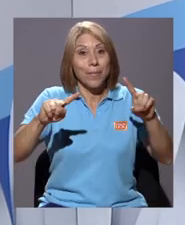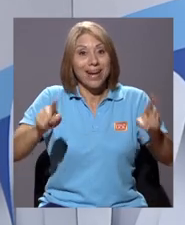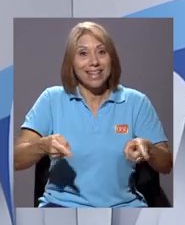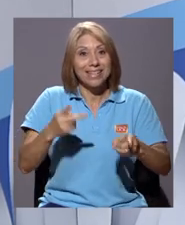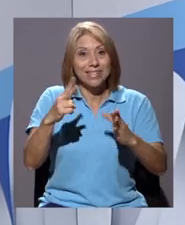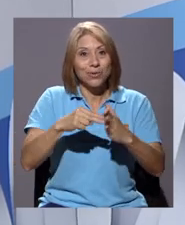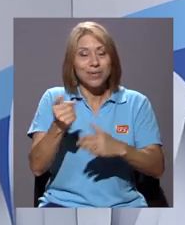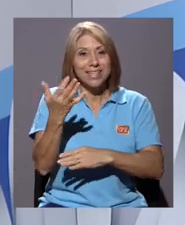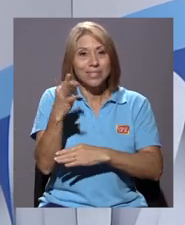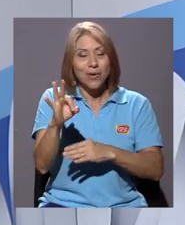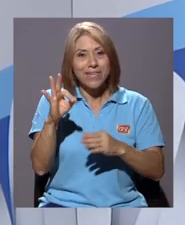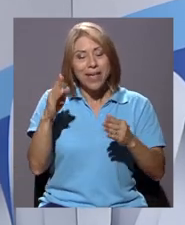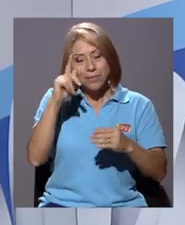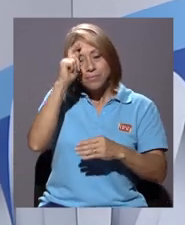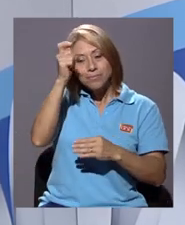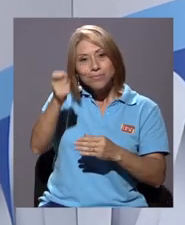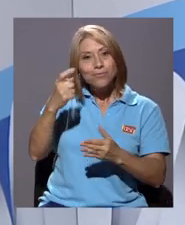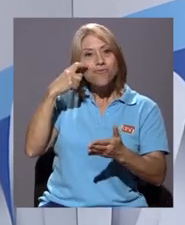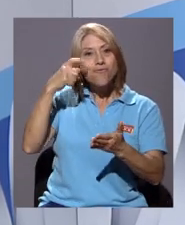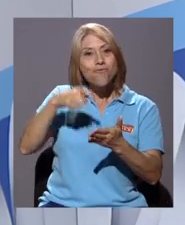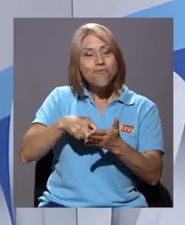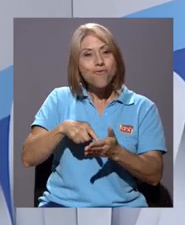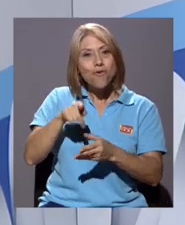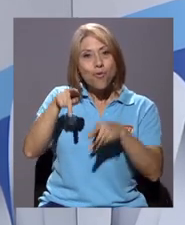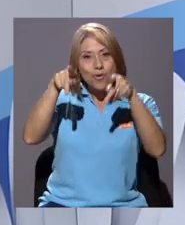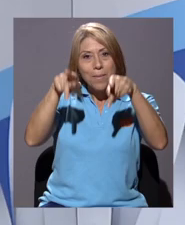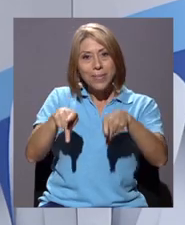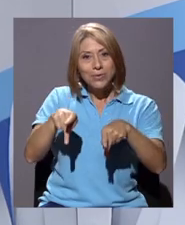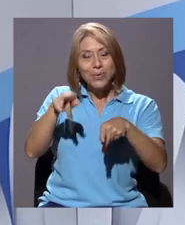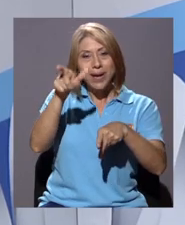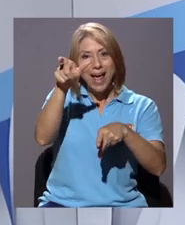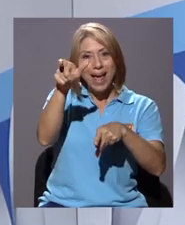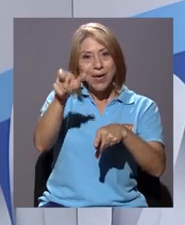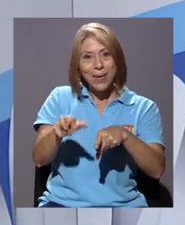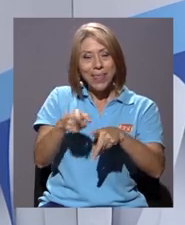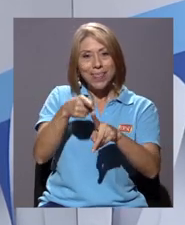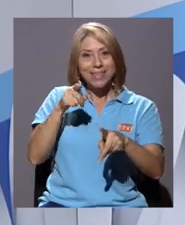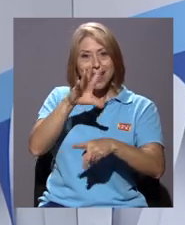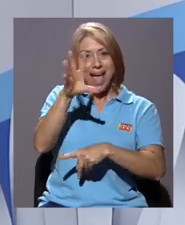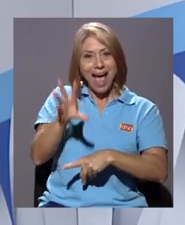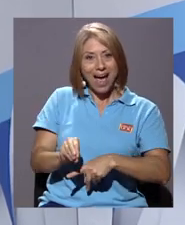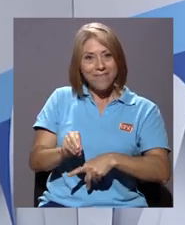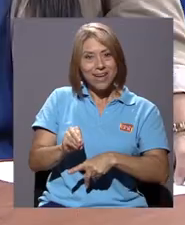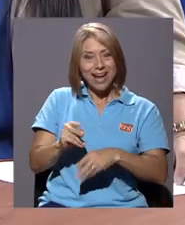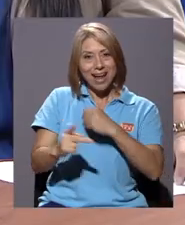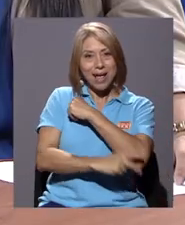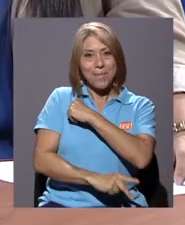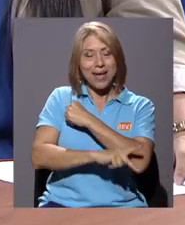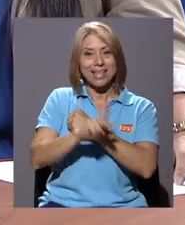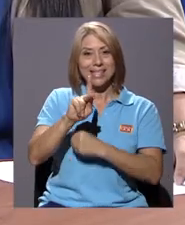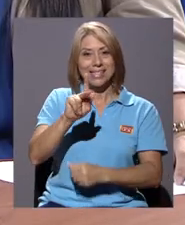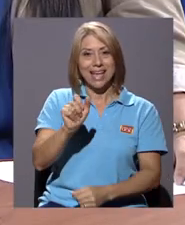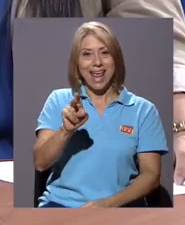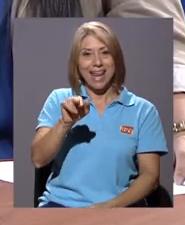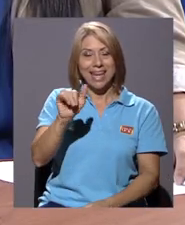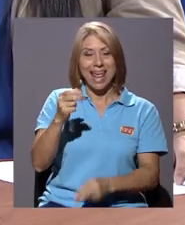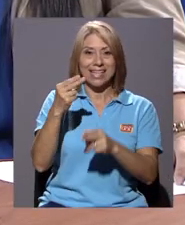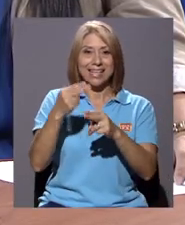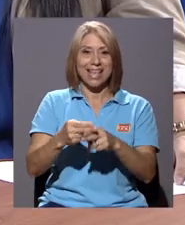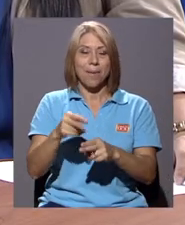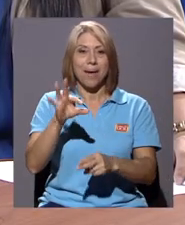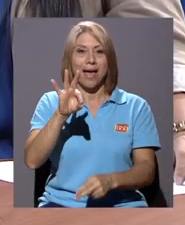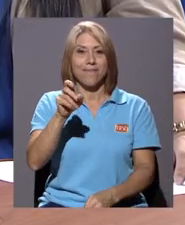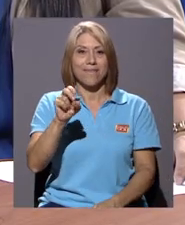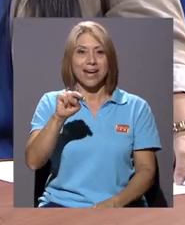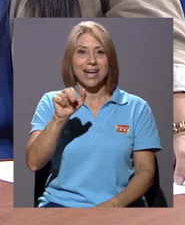estamos dedicando a una figura de África, del continente africano, del país de Kenia, y se llama Fernando